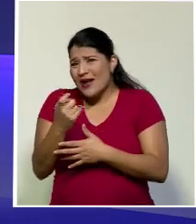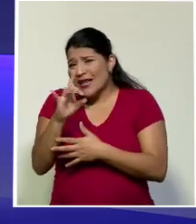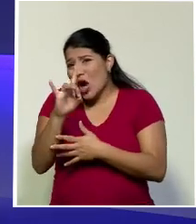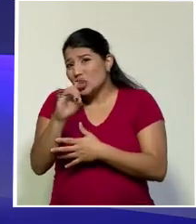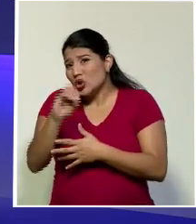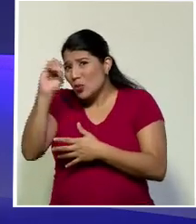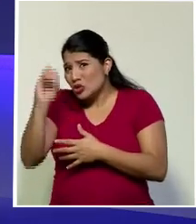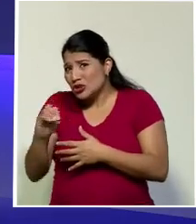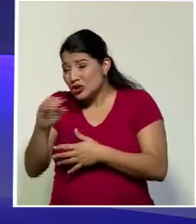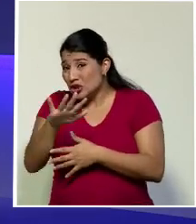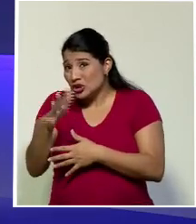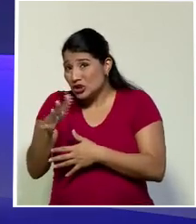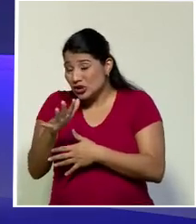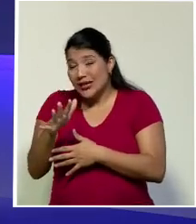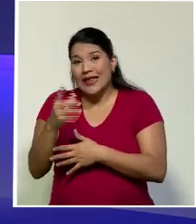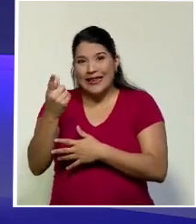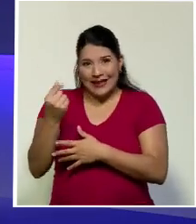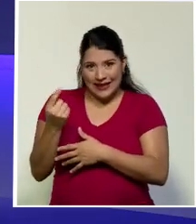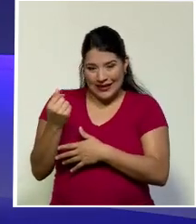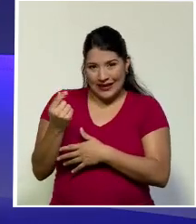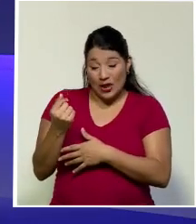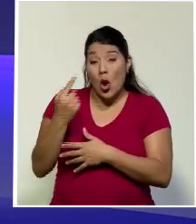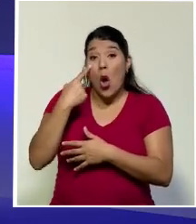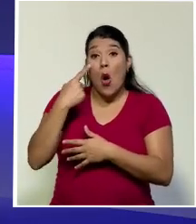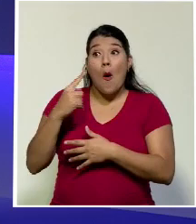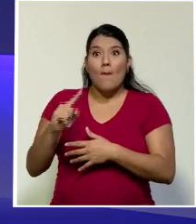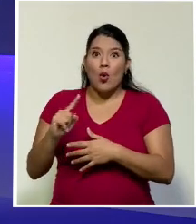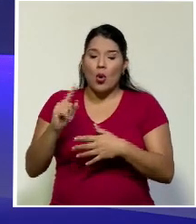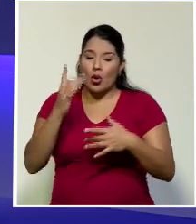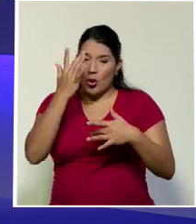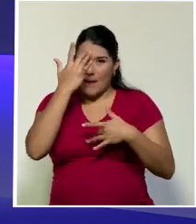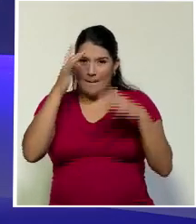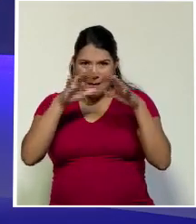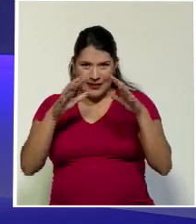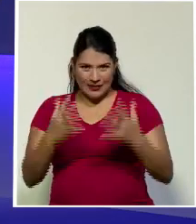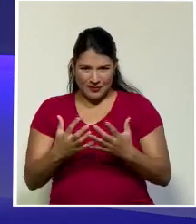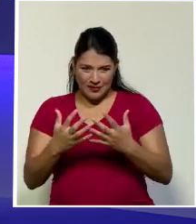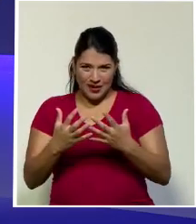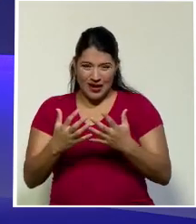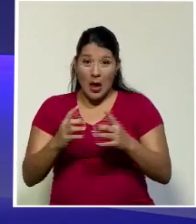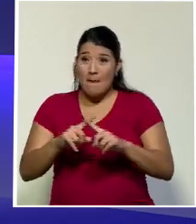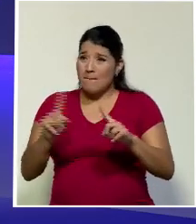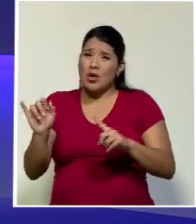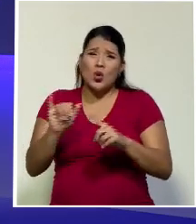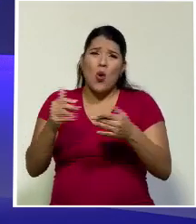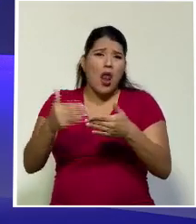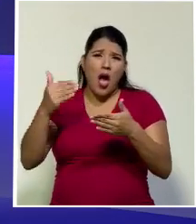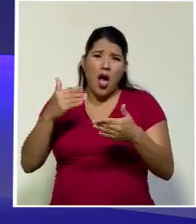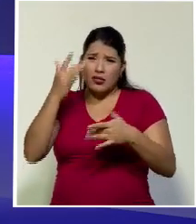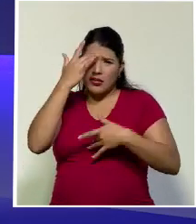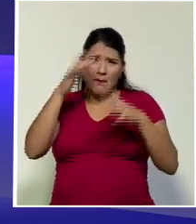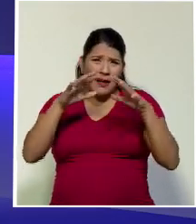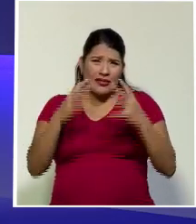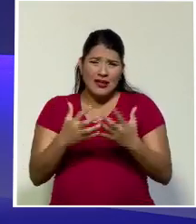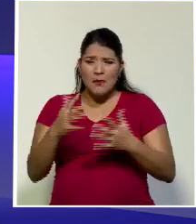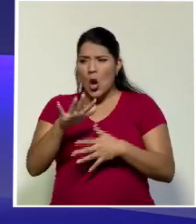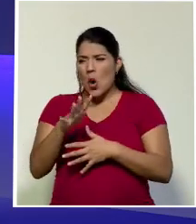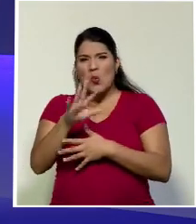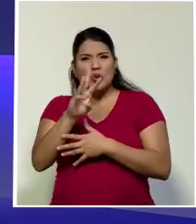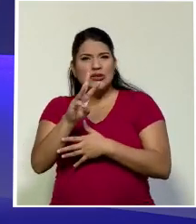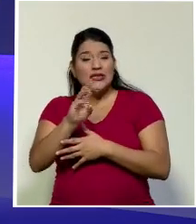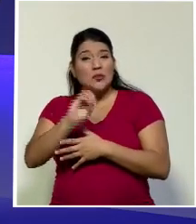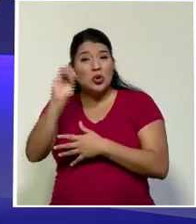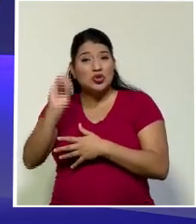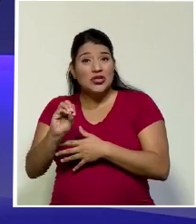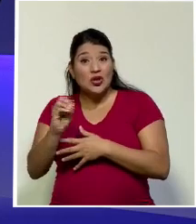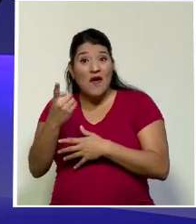producto efectivamente, digamos, agudizado por las condiciones de la pandemia. Pero que ya de por sí, previo a la pandemia, estaba por encima del 6% del Producto Interno